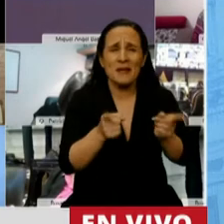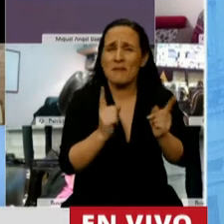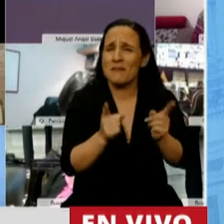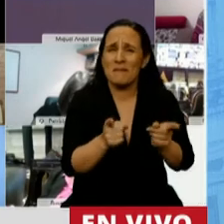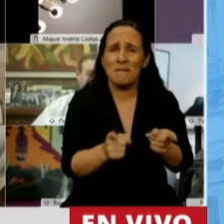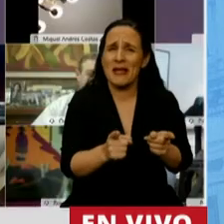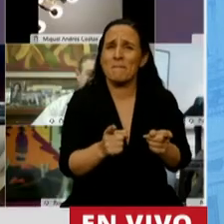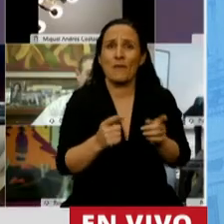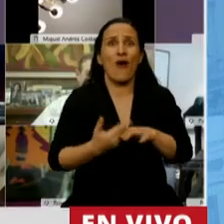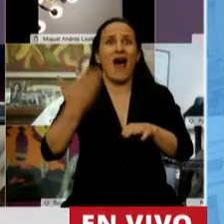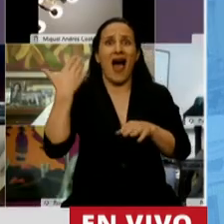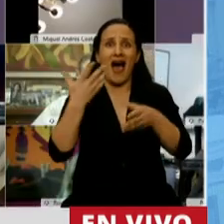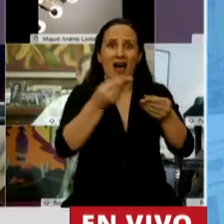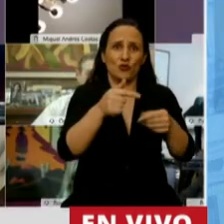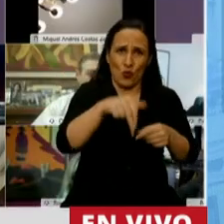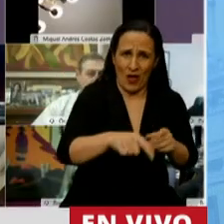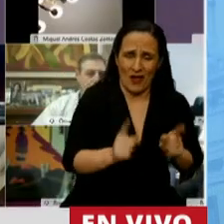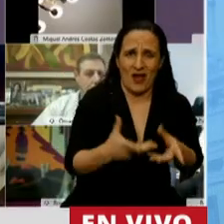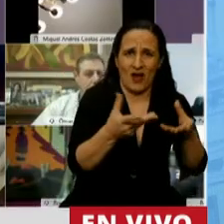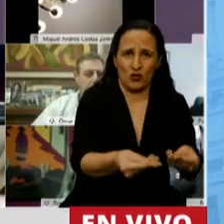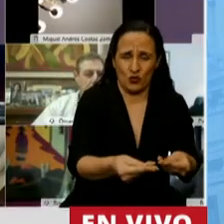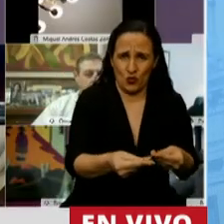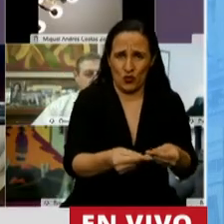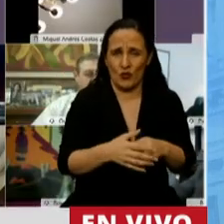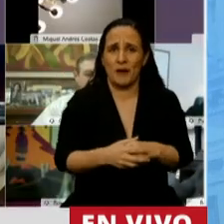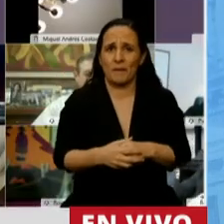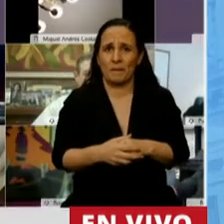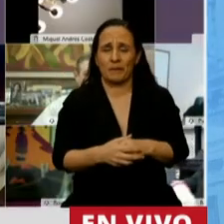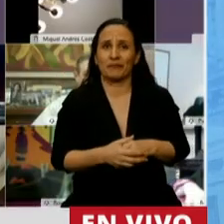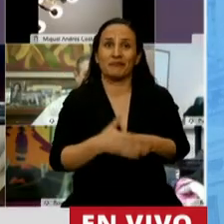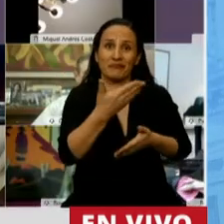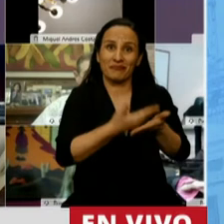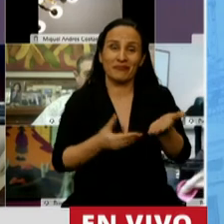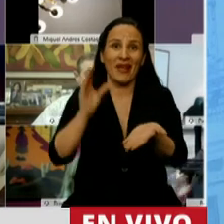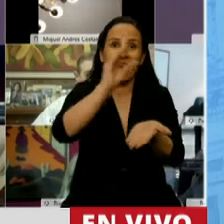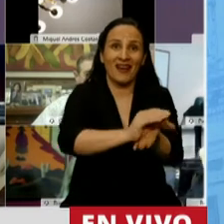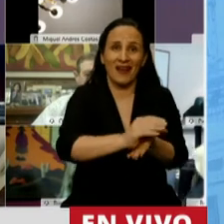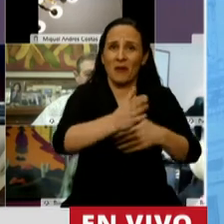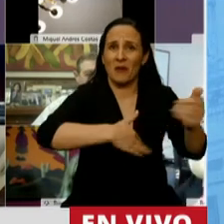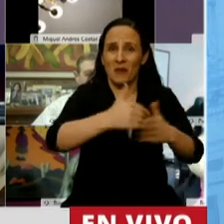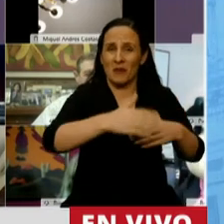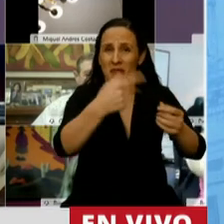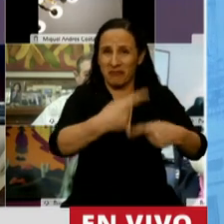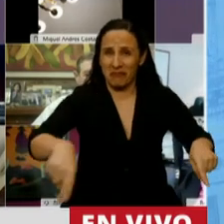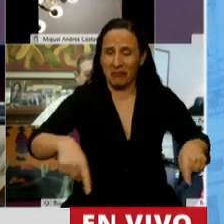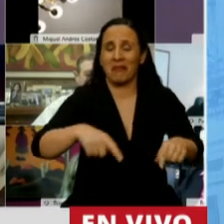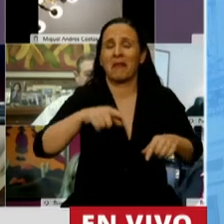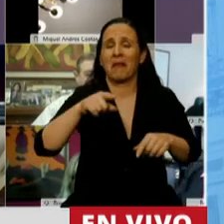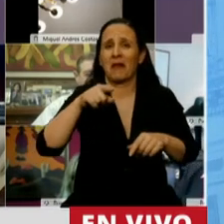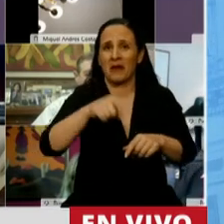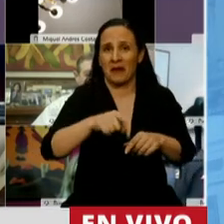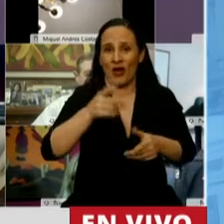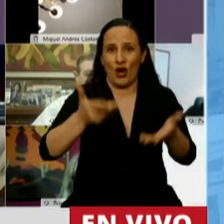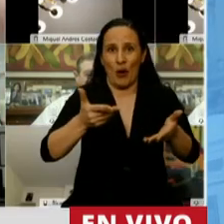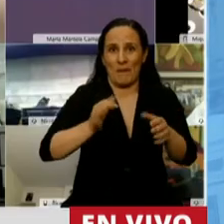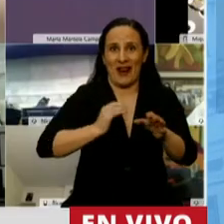Seguimos ayudando antes, ¿por qué no lo vamos a hacer ahora? Hasta el fin el proyecto duplica la inversión en infraestructura productiva y social respecto al